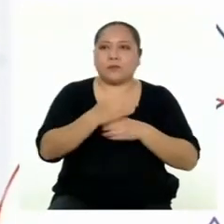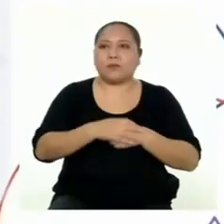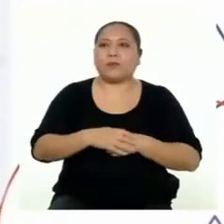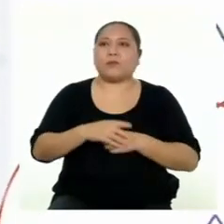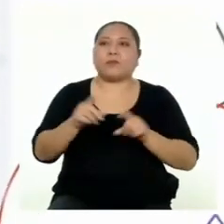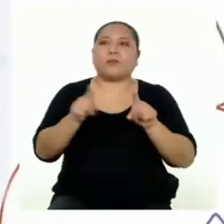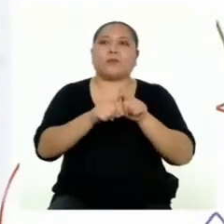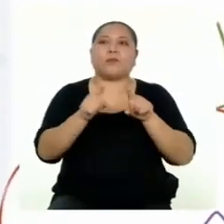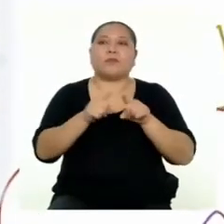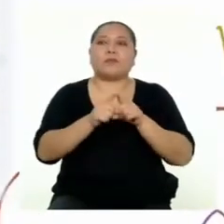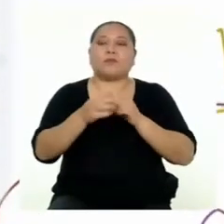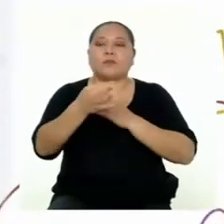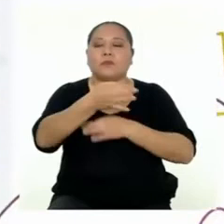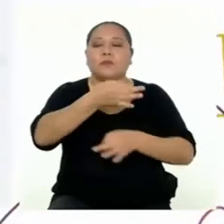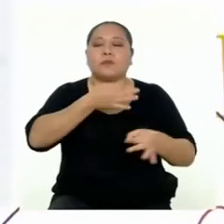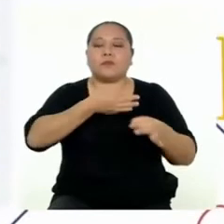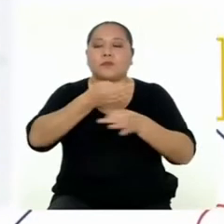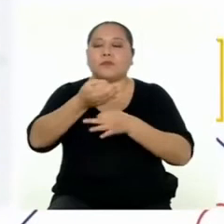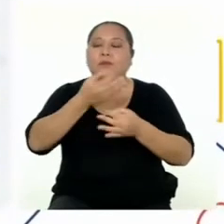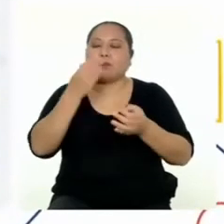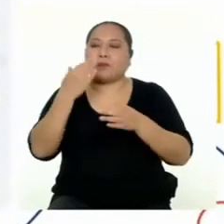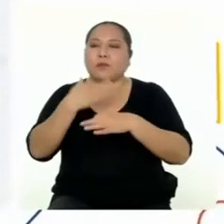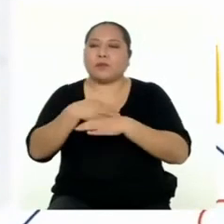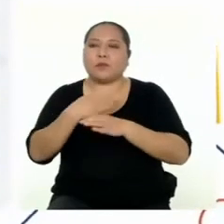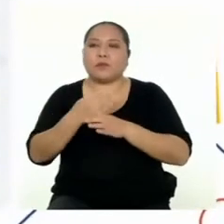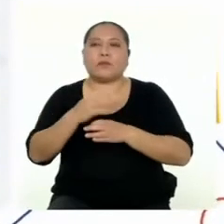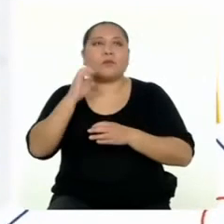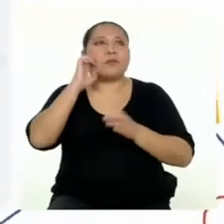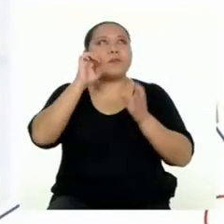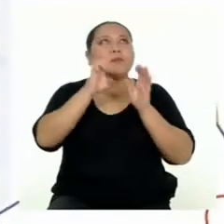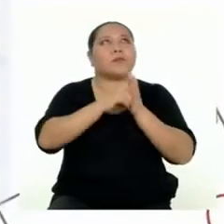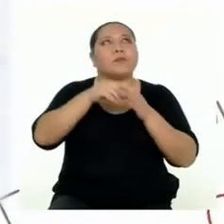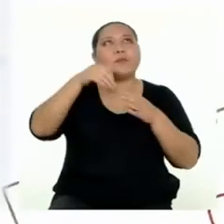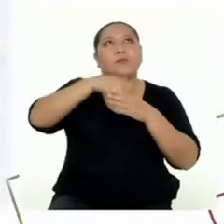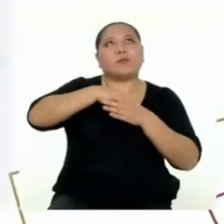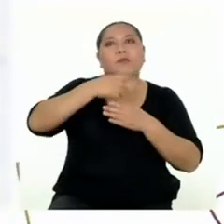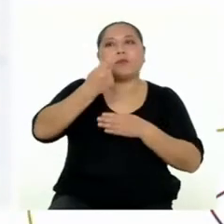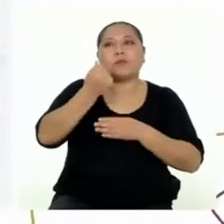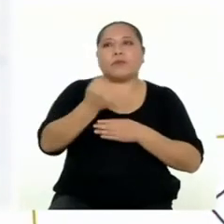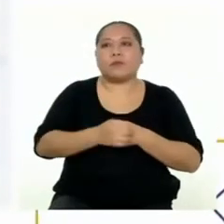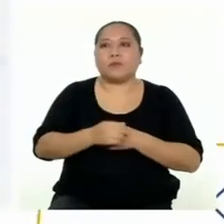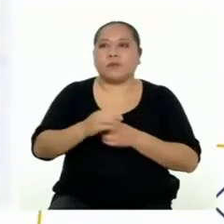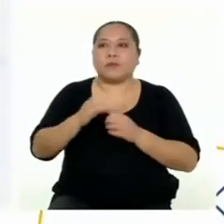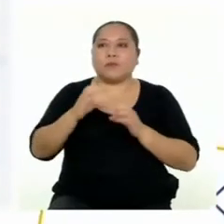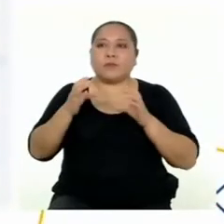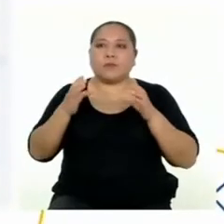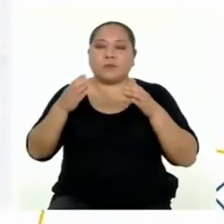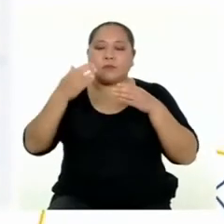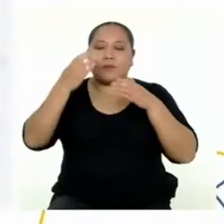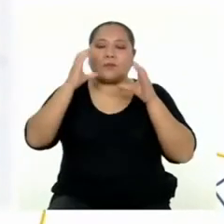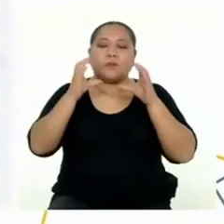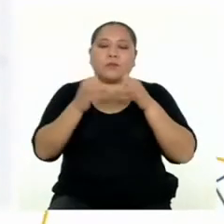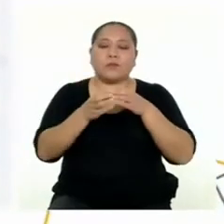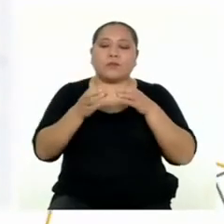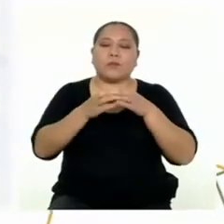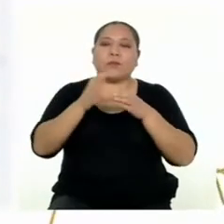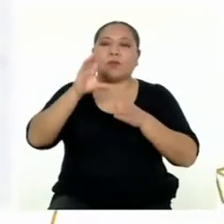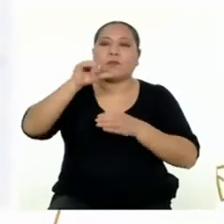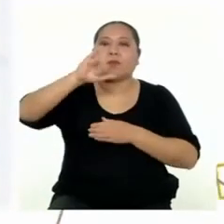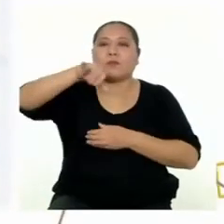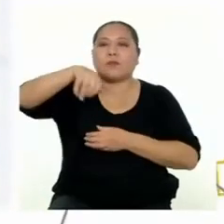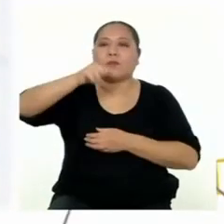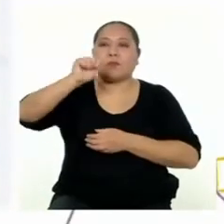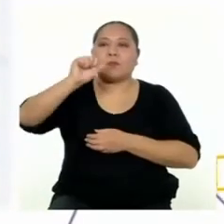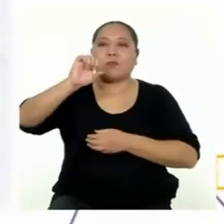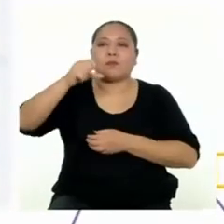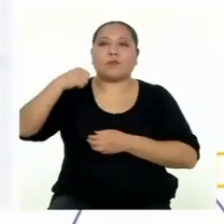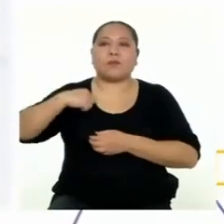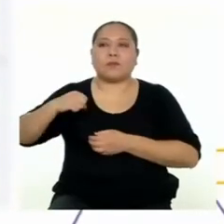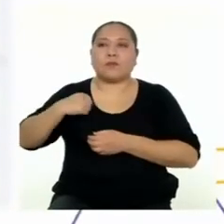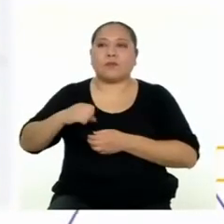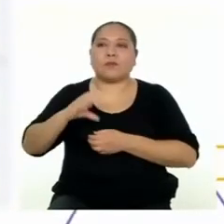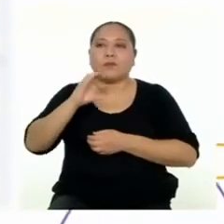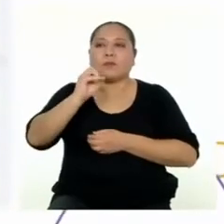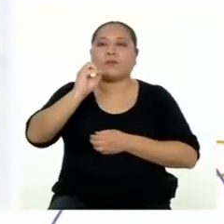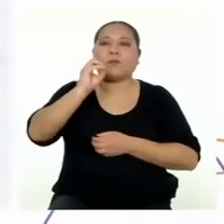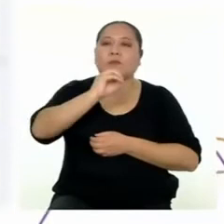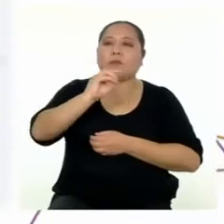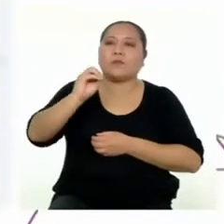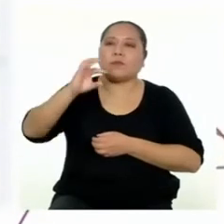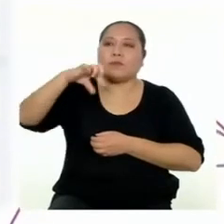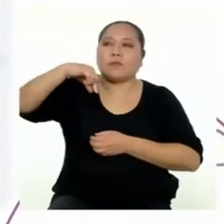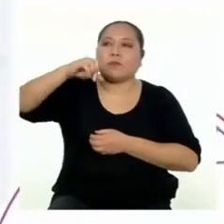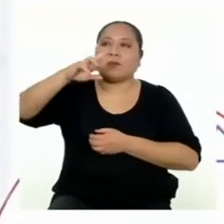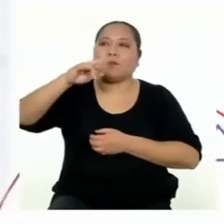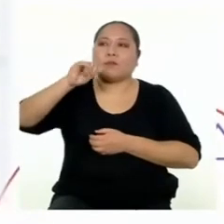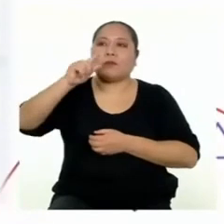los intermediarios financieros, como los bancos, las cajas municipales, las cooperativas de